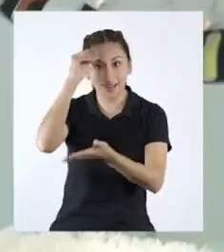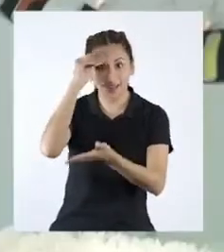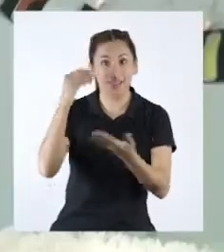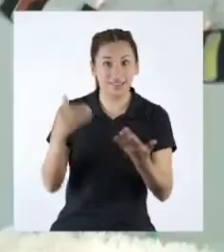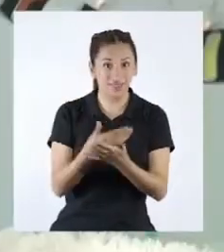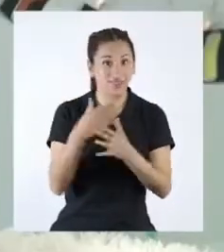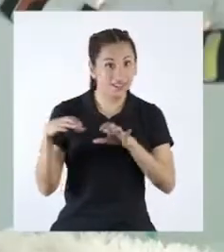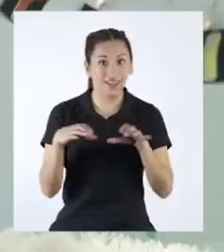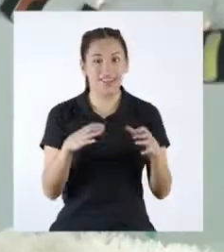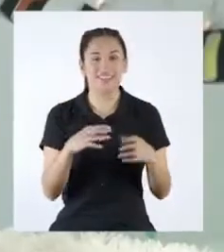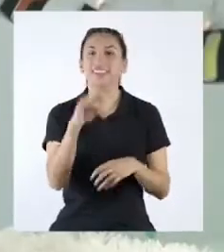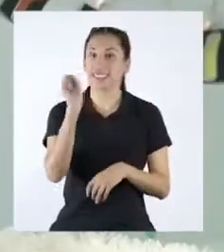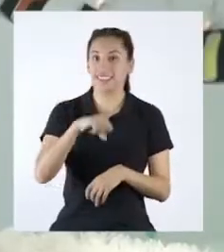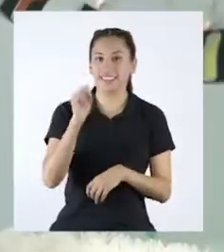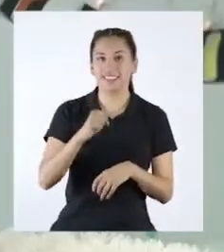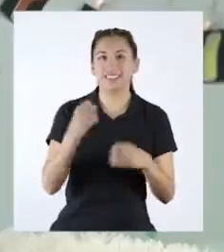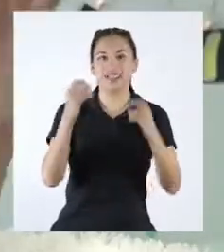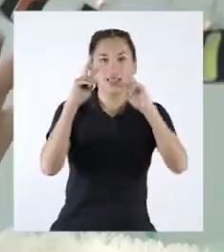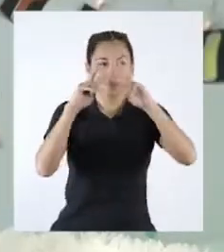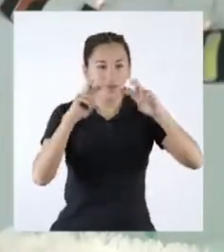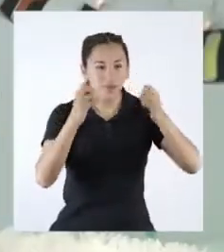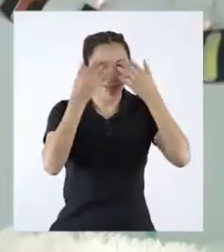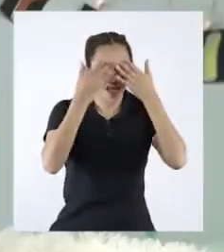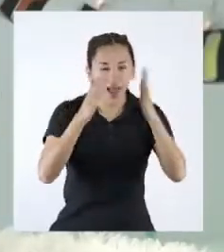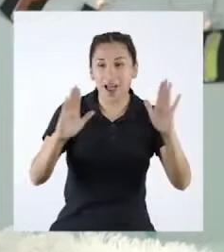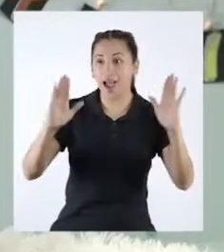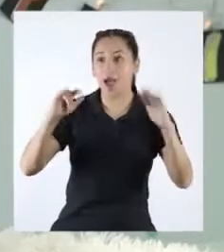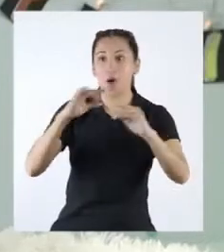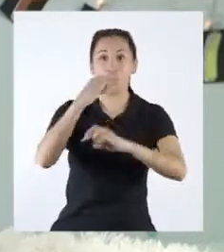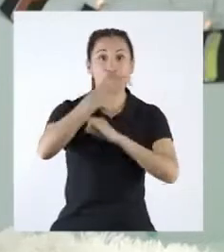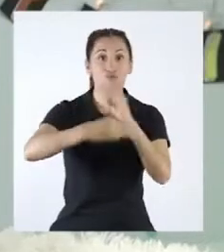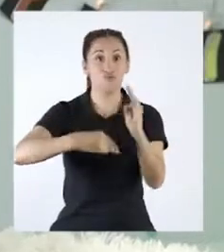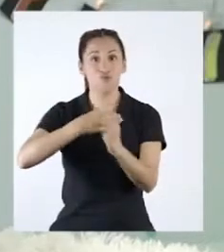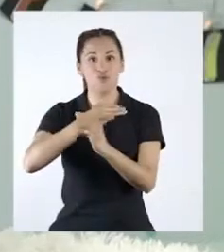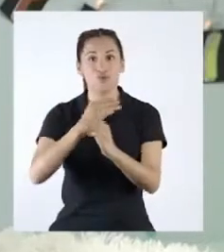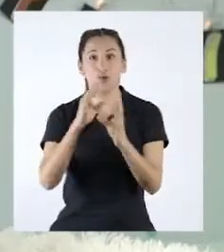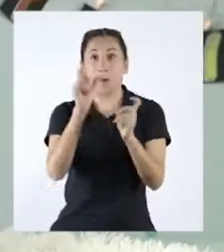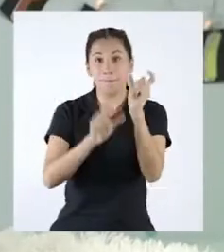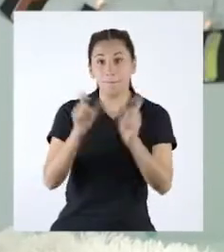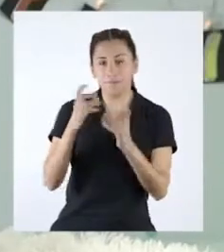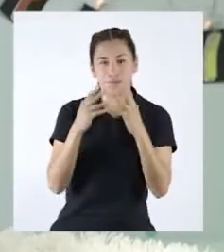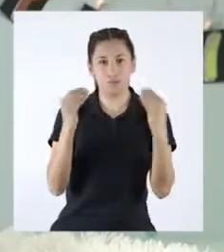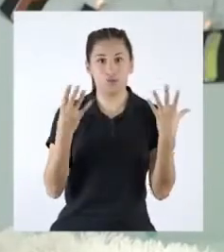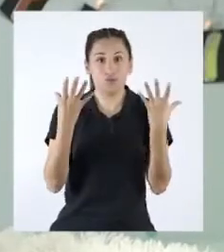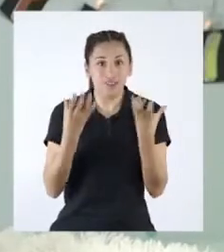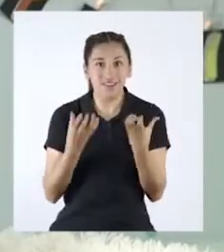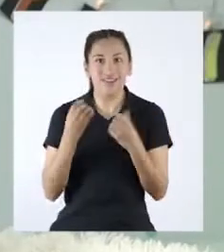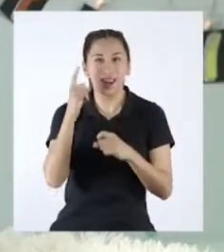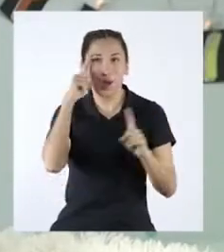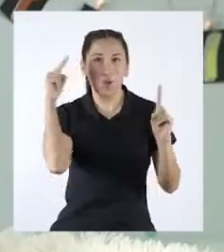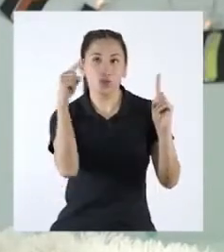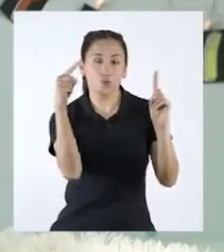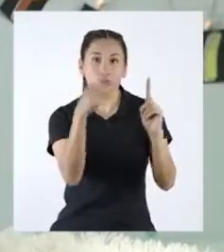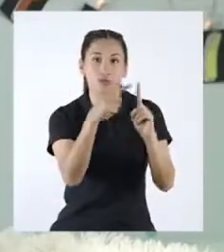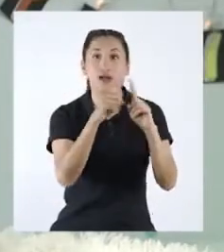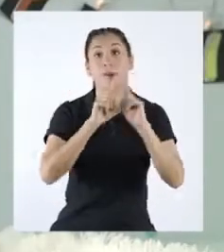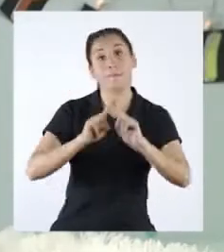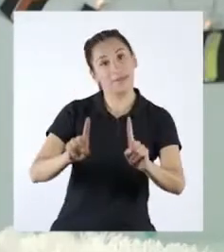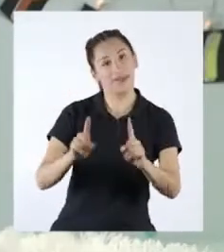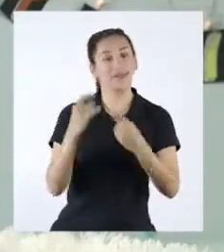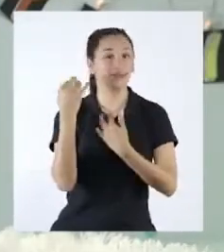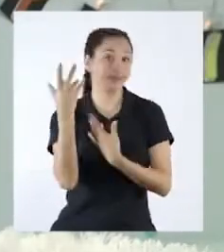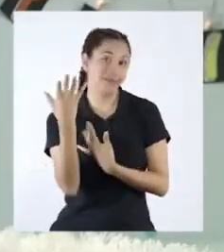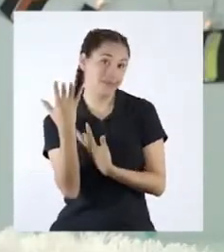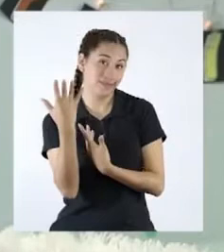Por supuesto que sí. Explorar nuestro país y el mundo es un sueño que muchas y muchos compartimos. Pero